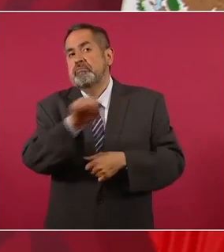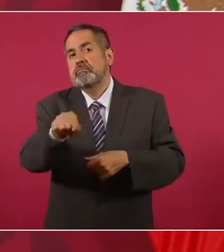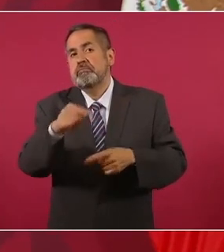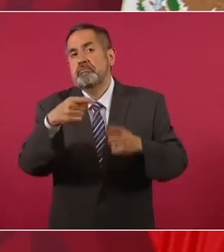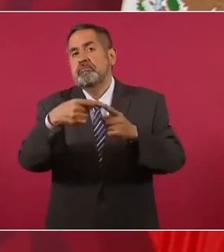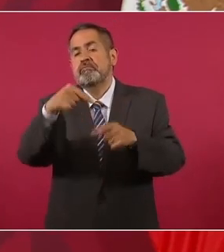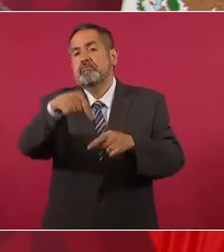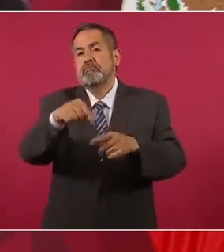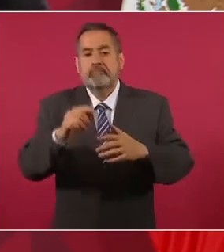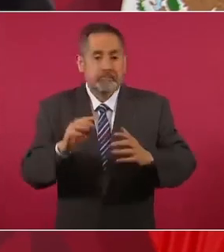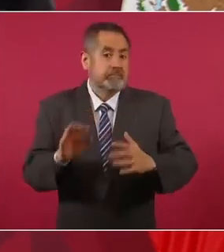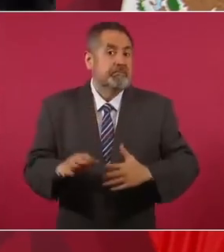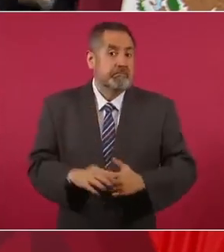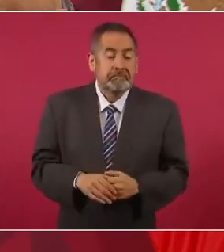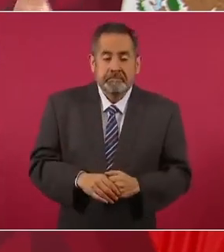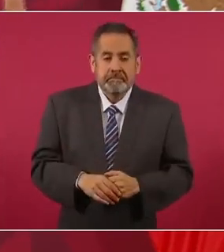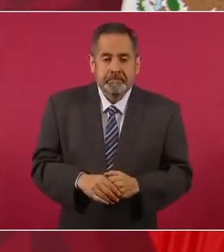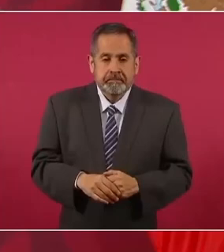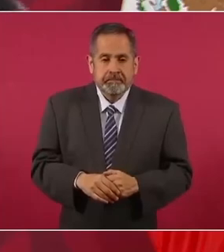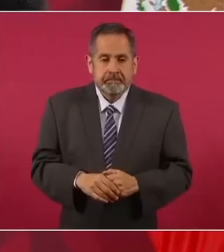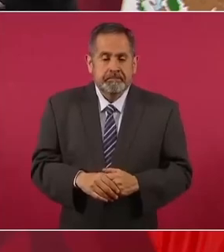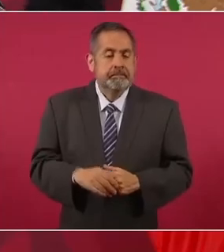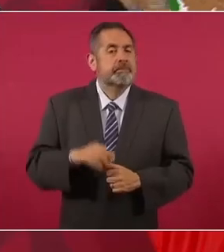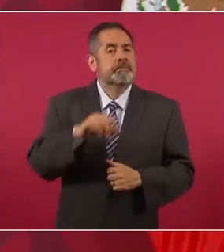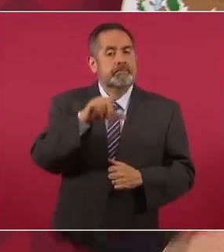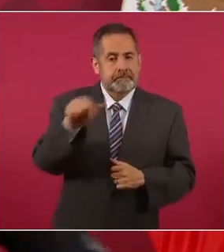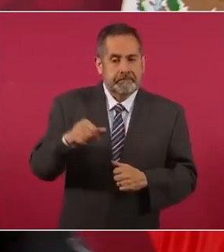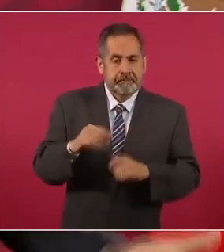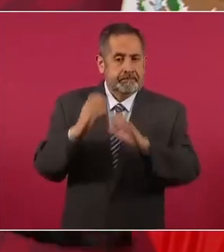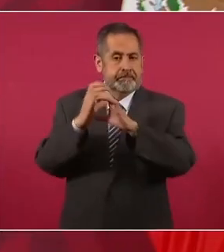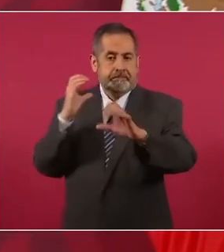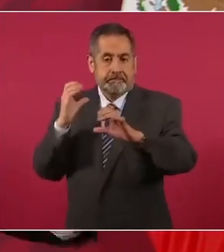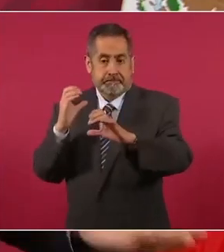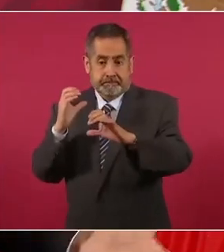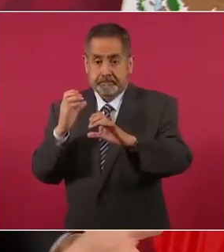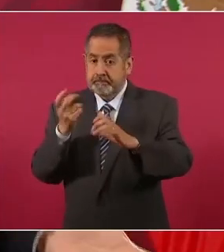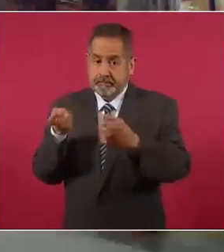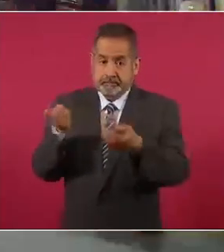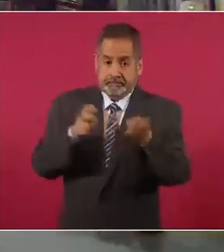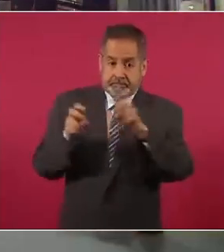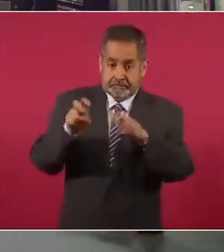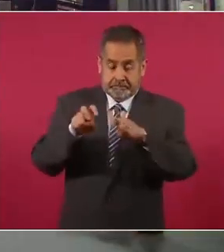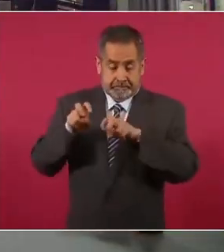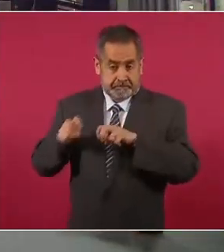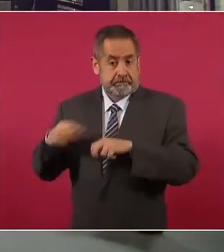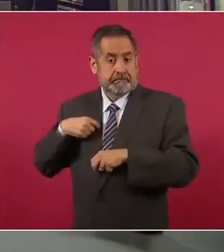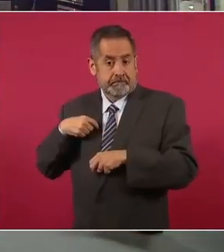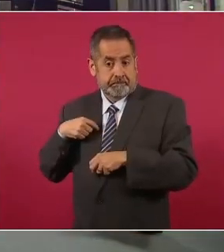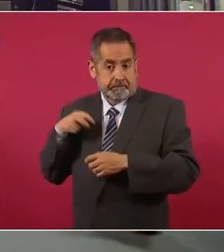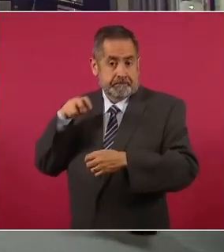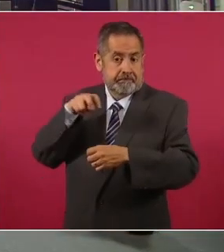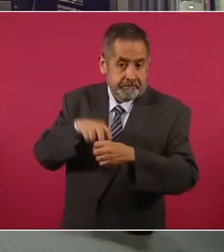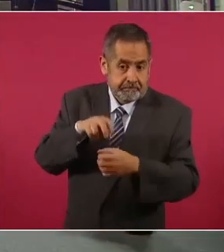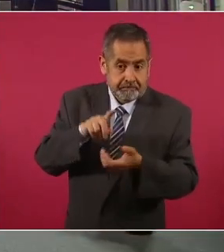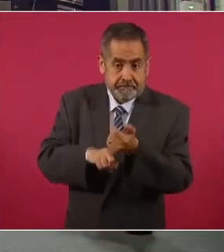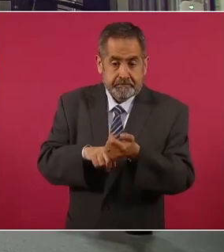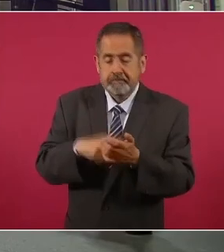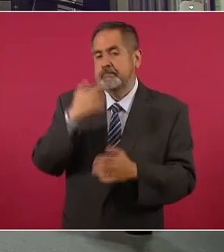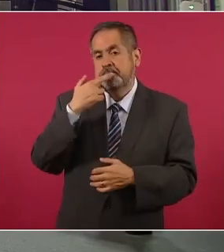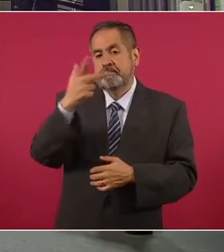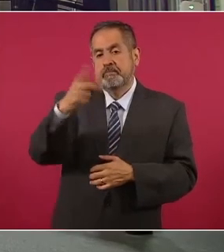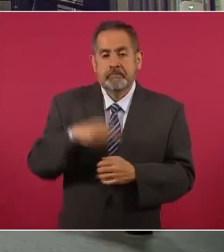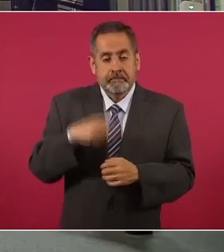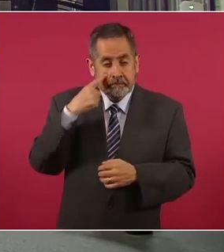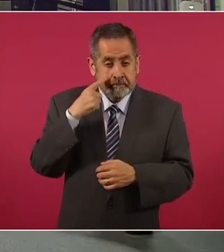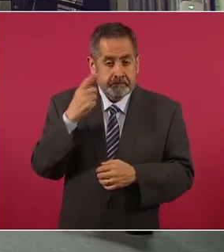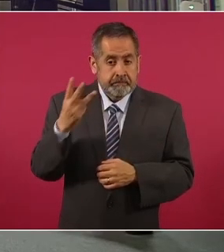pero luego lo de los camiones estaba mejor porque en tres horas, cuatro horas,